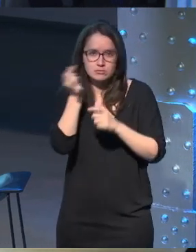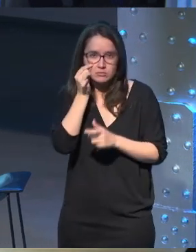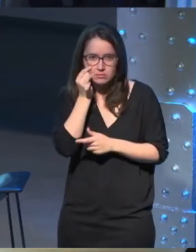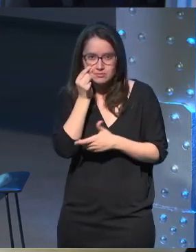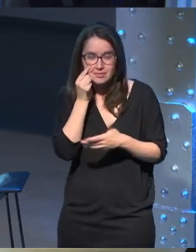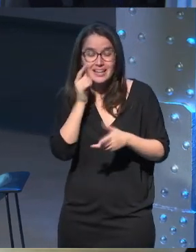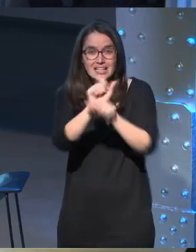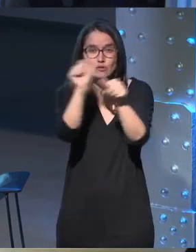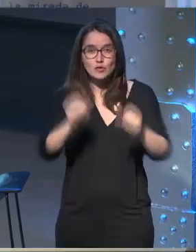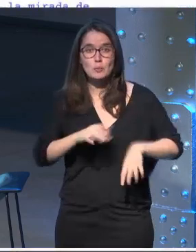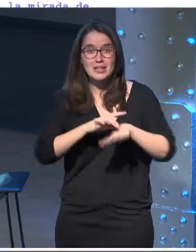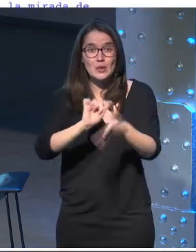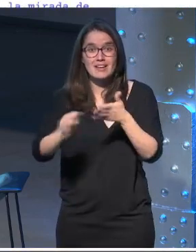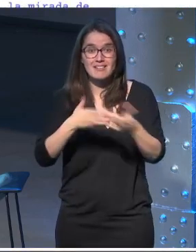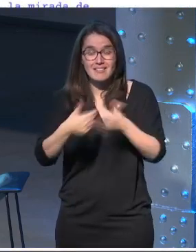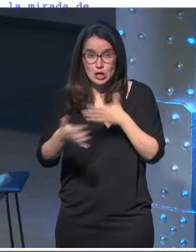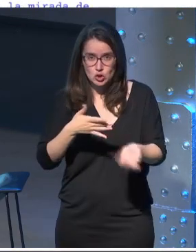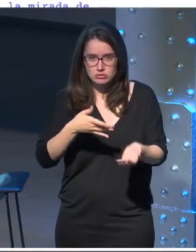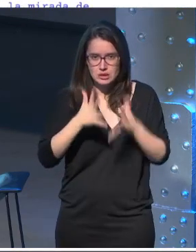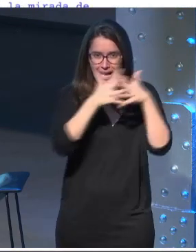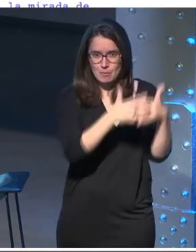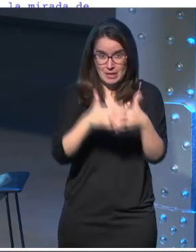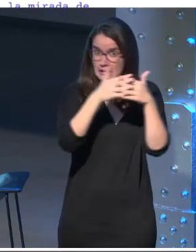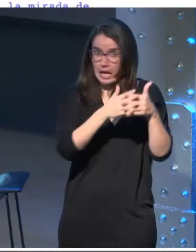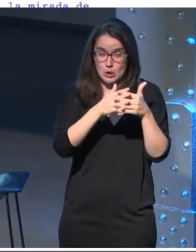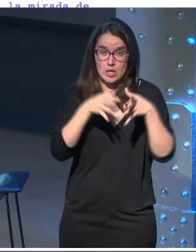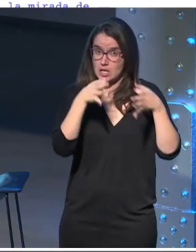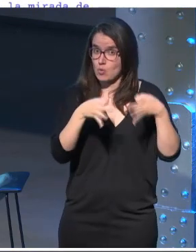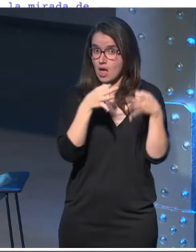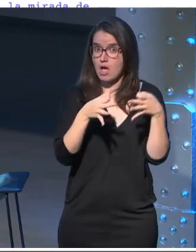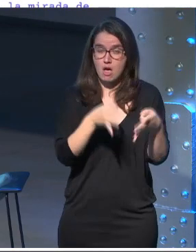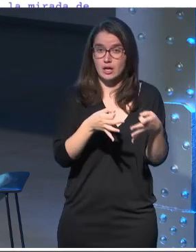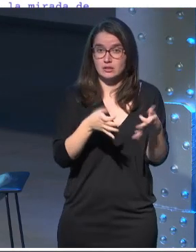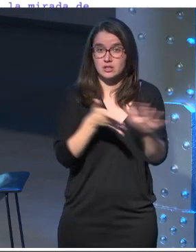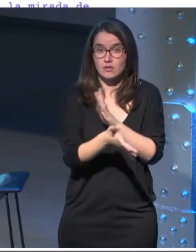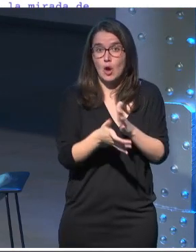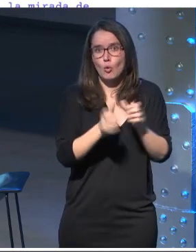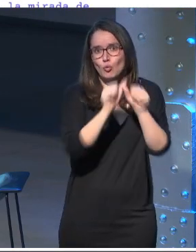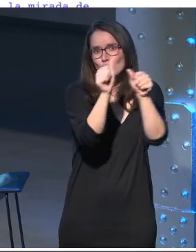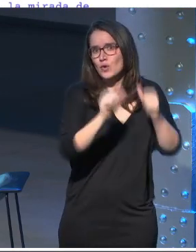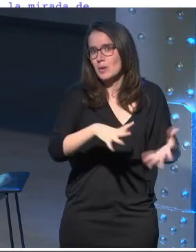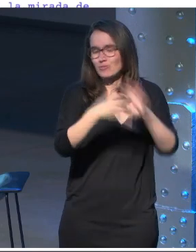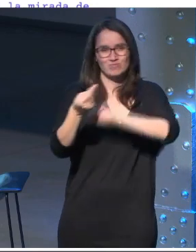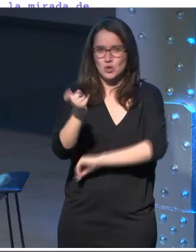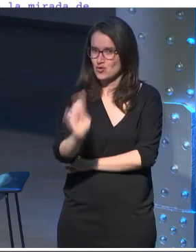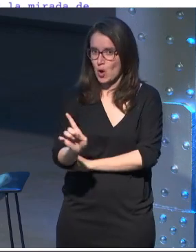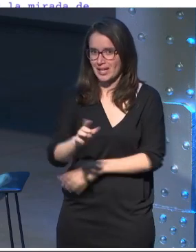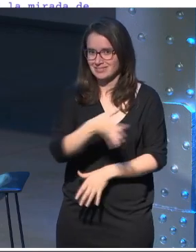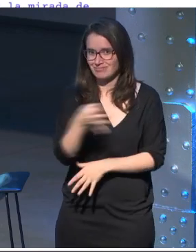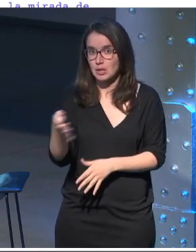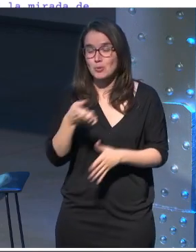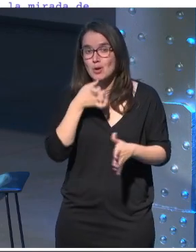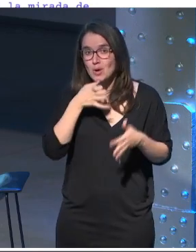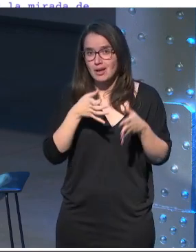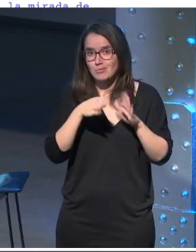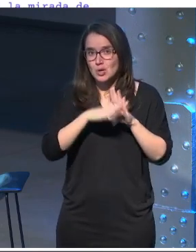de que el formato de guión estándar americano en el formato con el cual se escribían siempre los guiones no es un formato idóneo ¿vale? porque el formato primero es muy